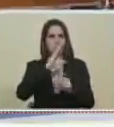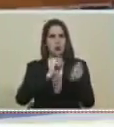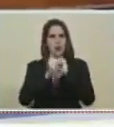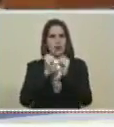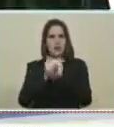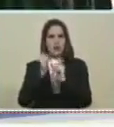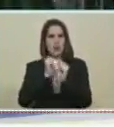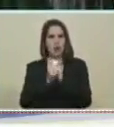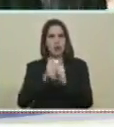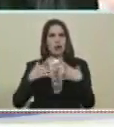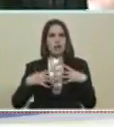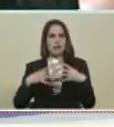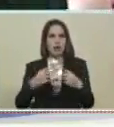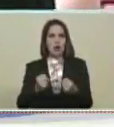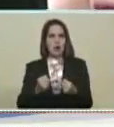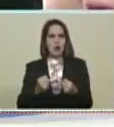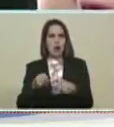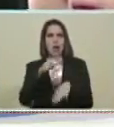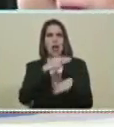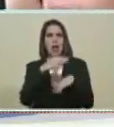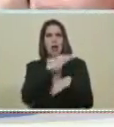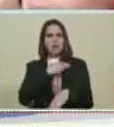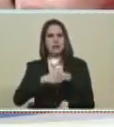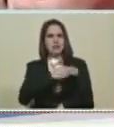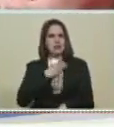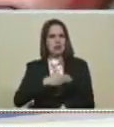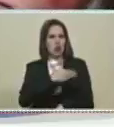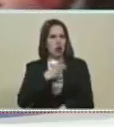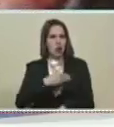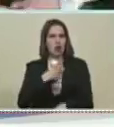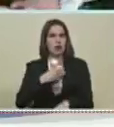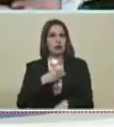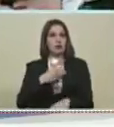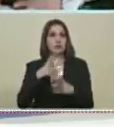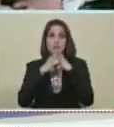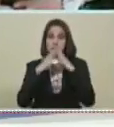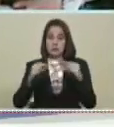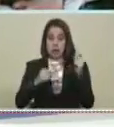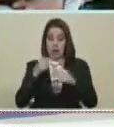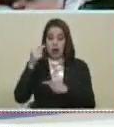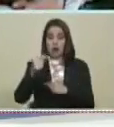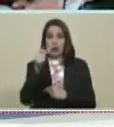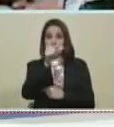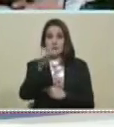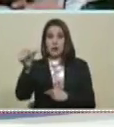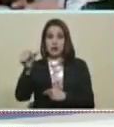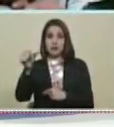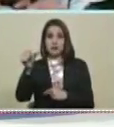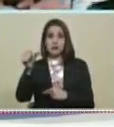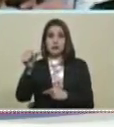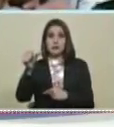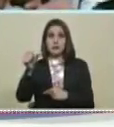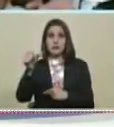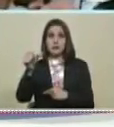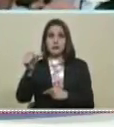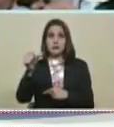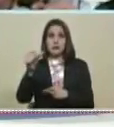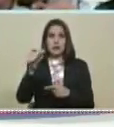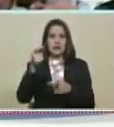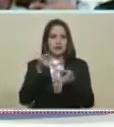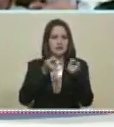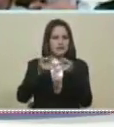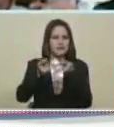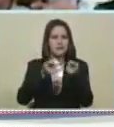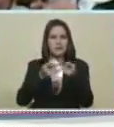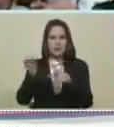deporte En la salud En las misiones Y grandes misiones Y ya a partir de la semana Que viene Presidente Apretando el